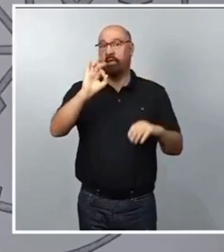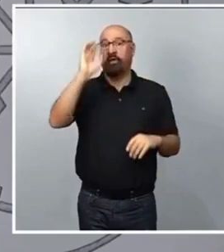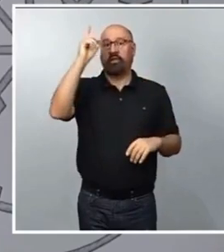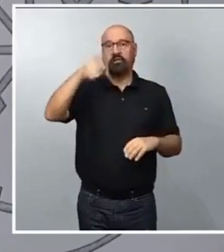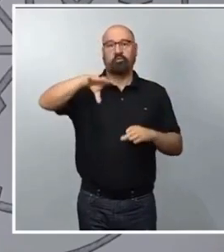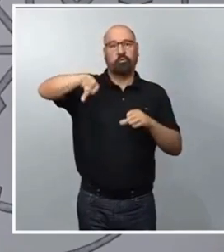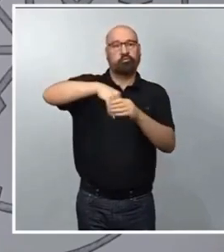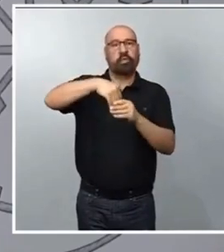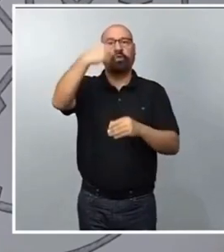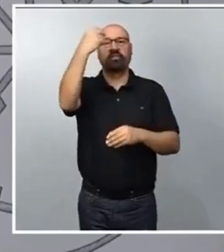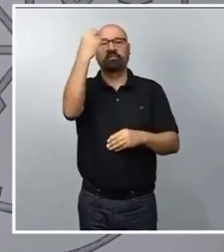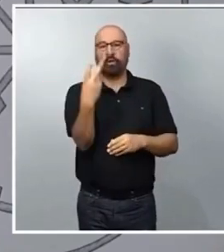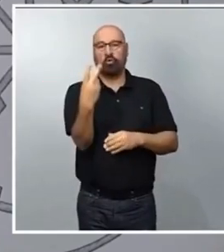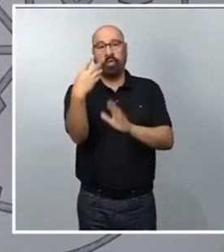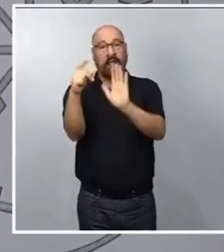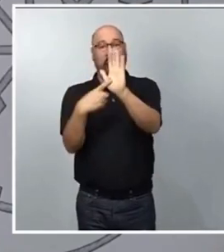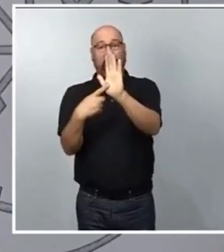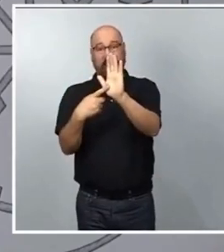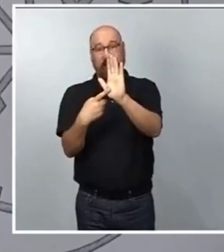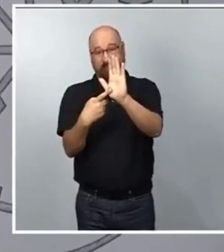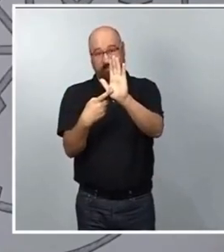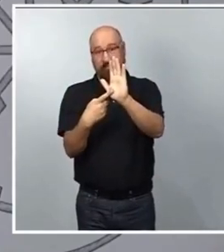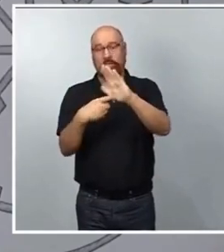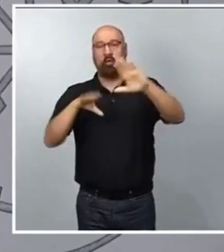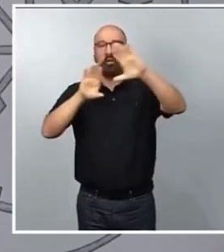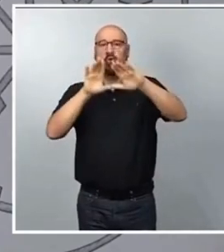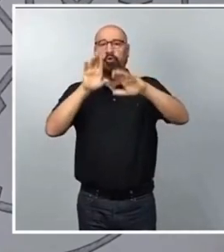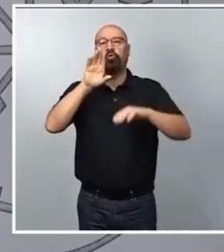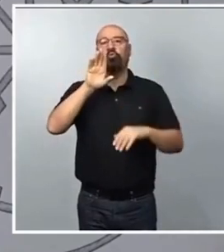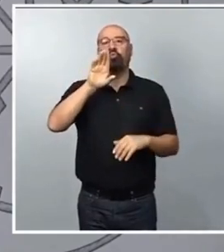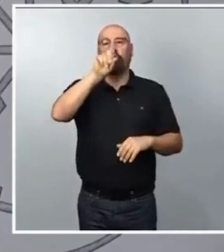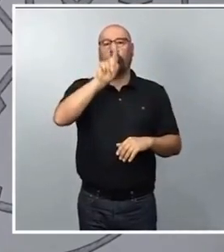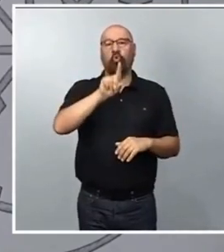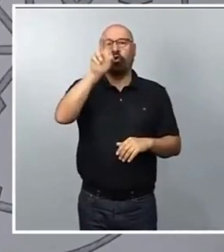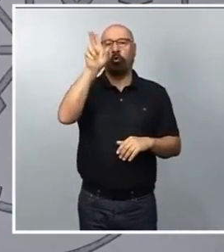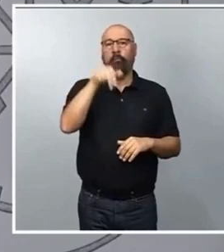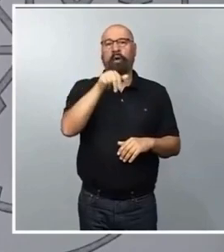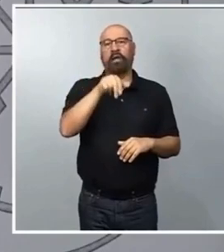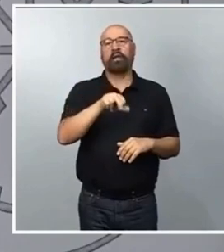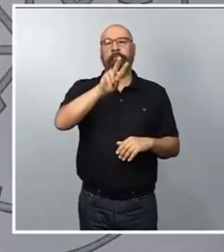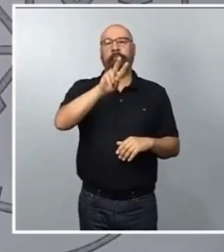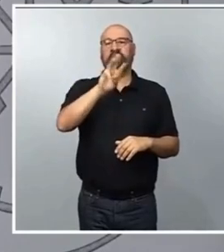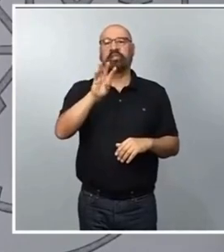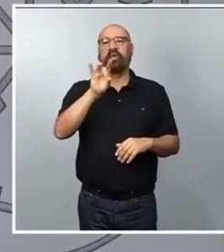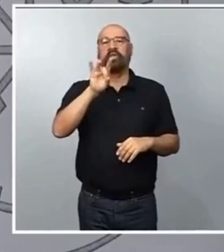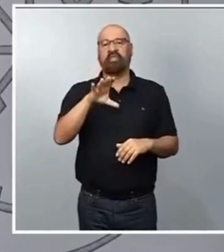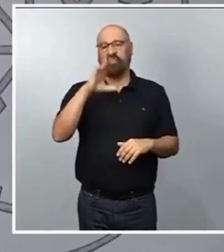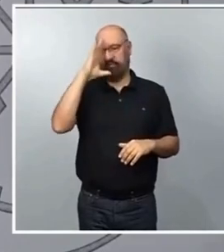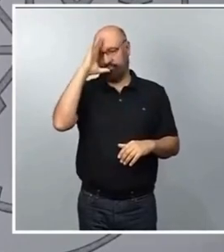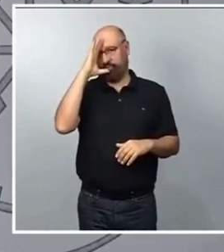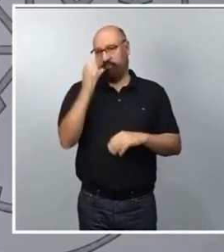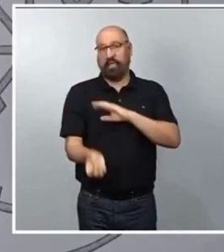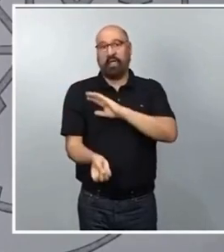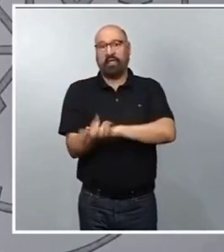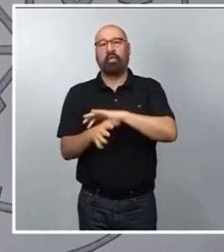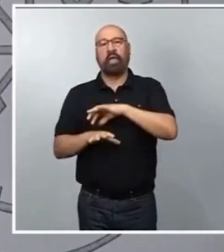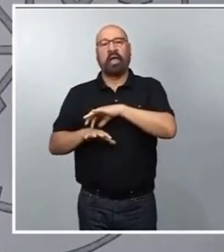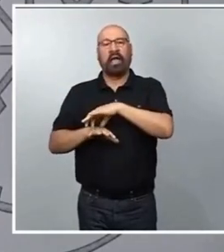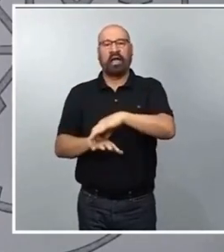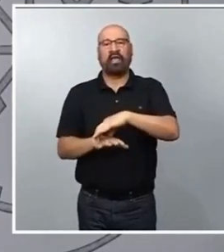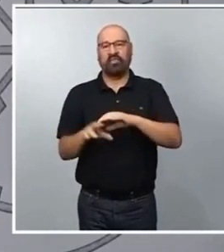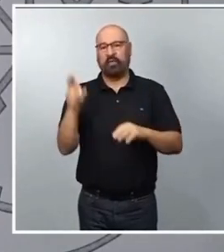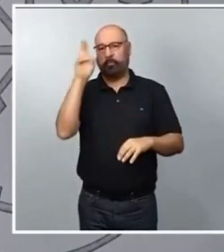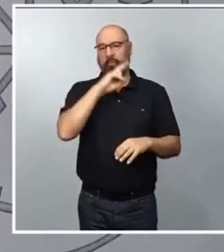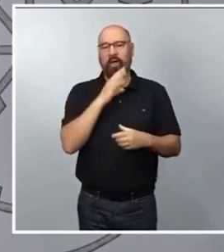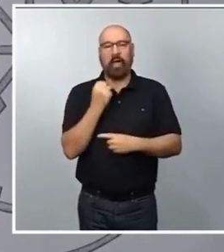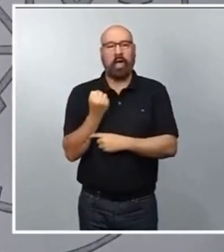adicional segunda de la Ley de la Comunidad de Madrid 1 barra 23 de 15 de febrero de creación de la Agencia Madrileña para el apoyo